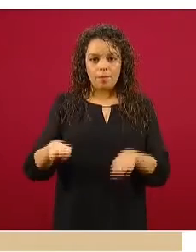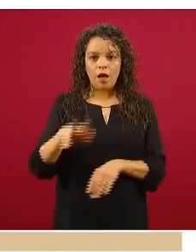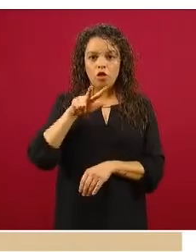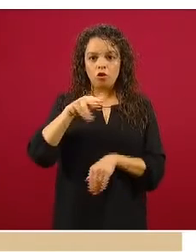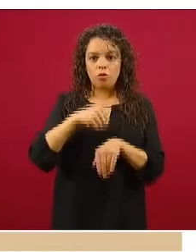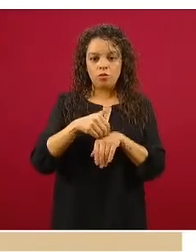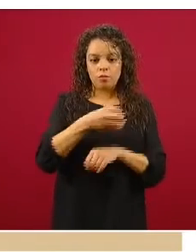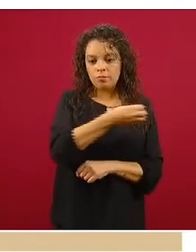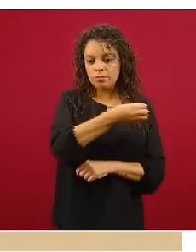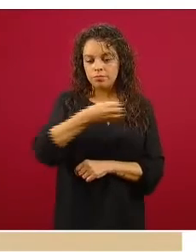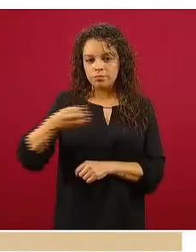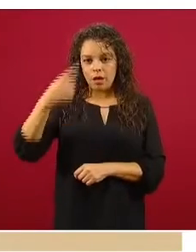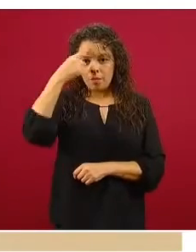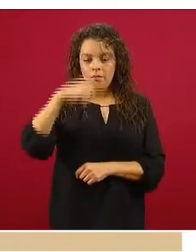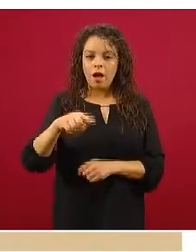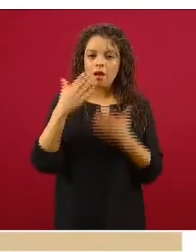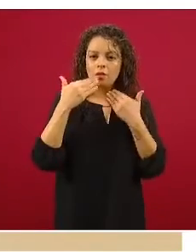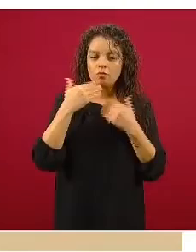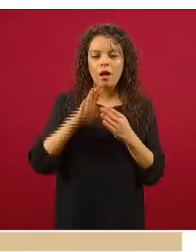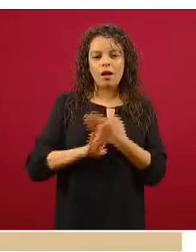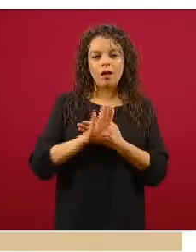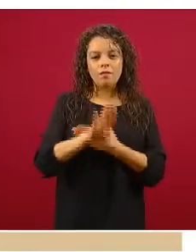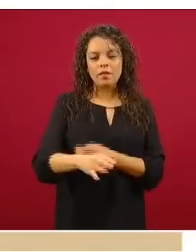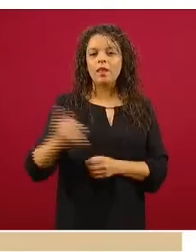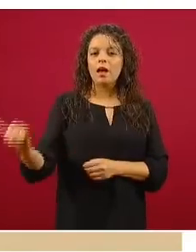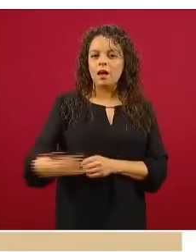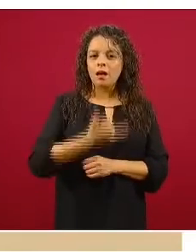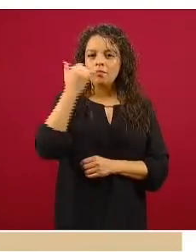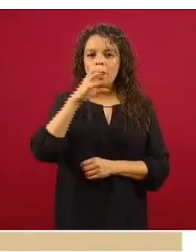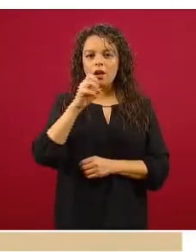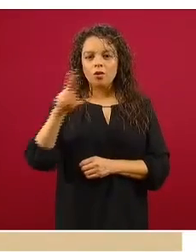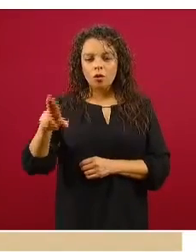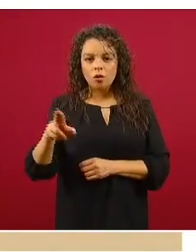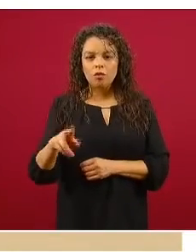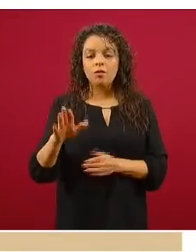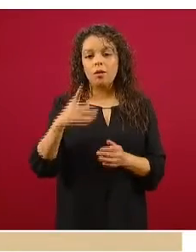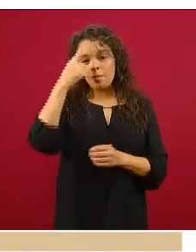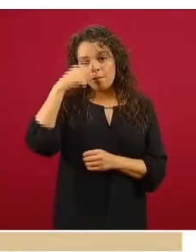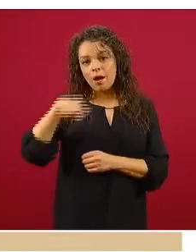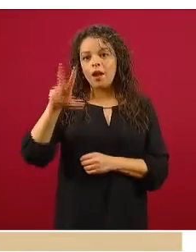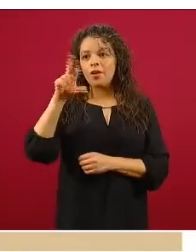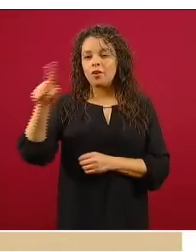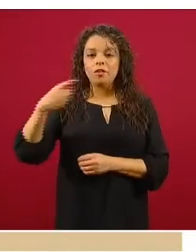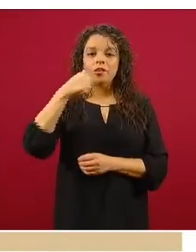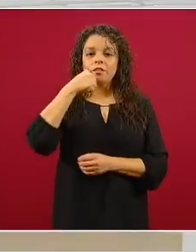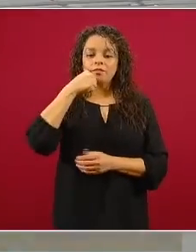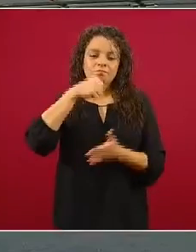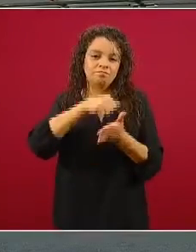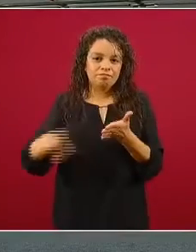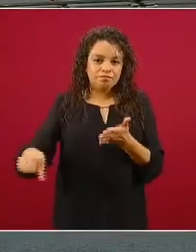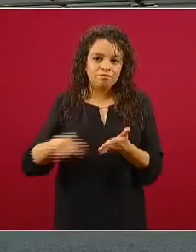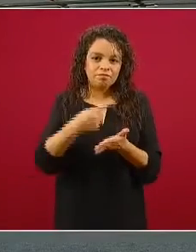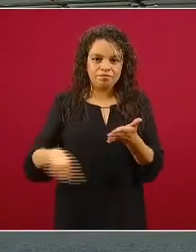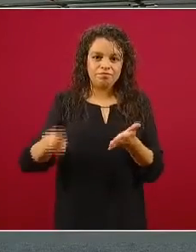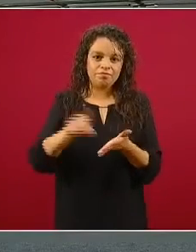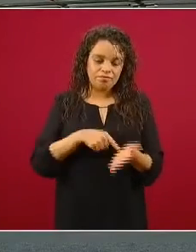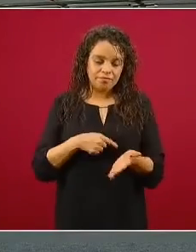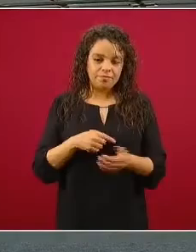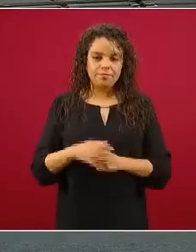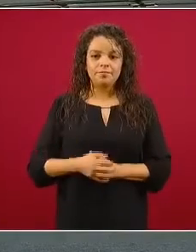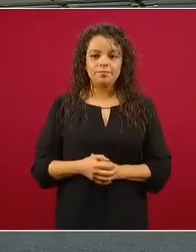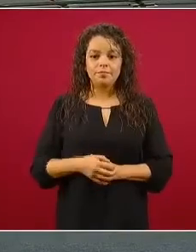no se equivoquen y no tengan que tener un rechazo y volver a ingresar y no se tarde tanto. La siguiente, la carta